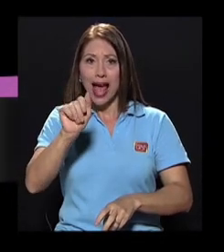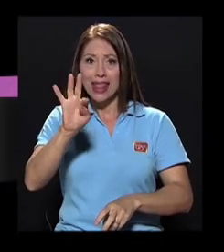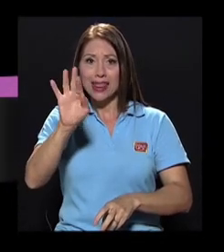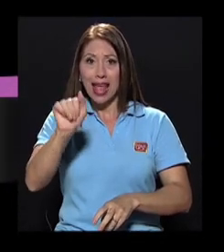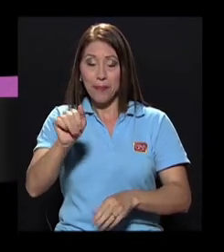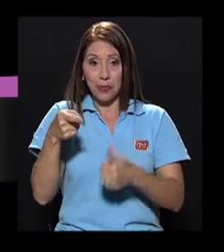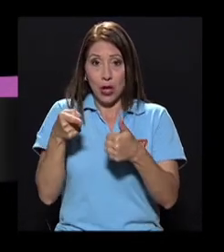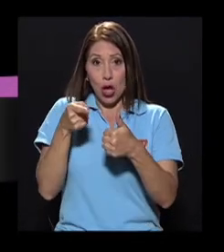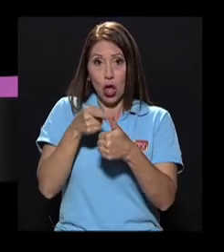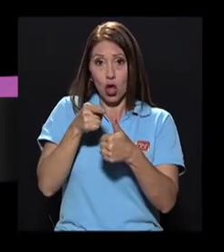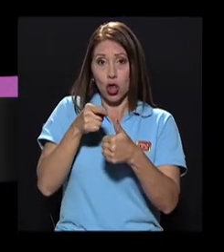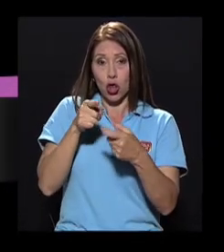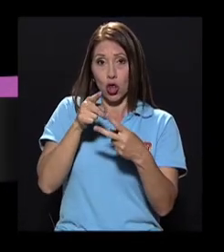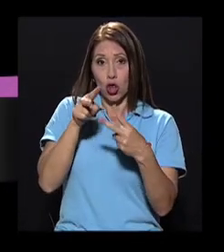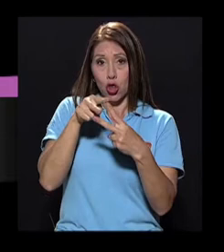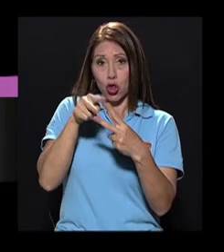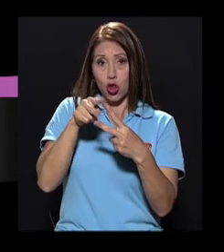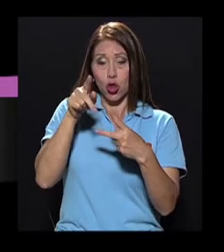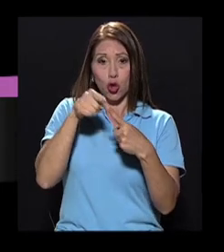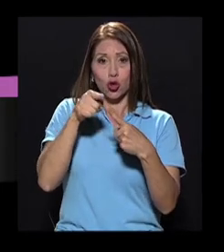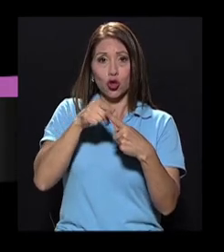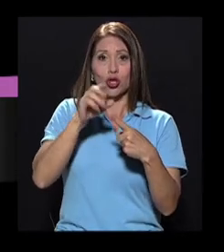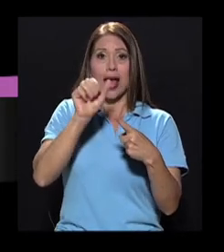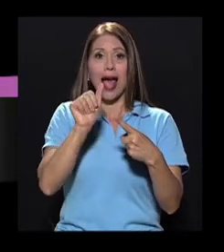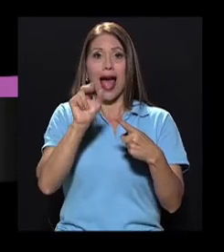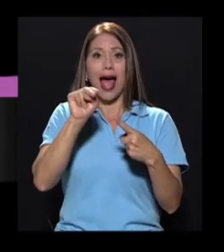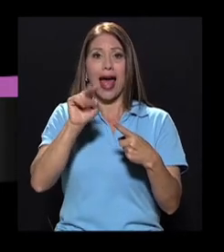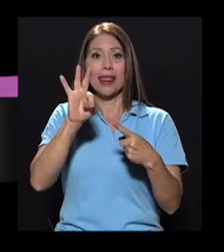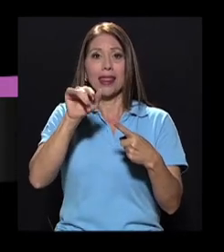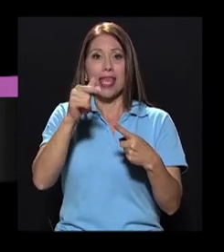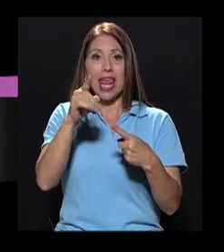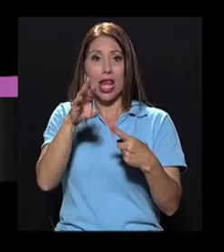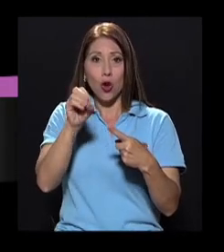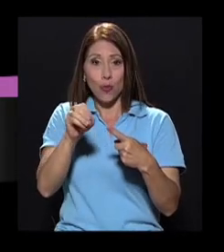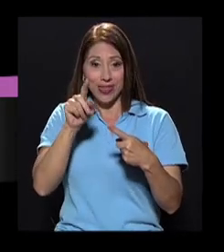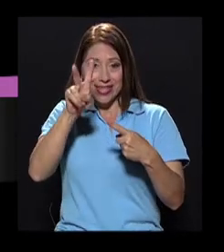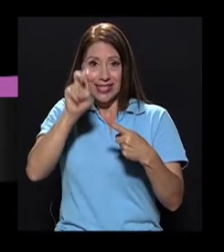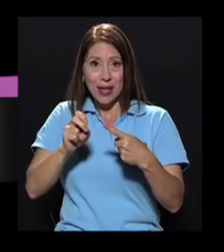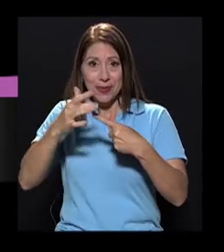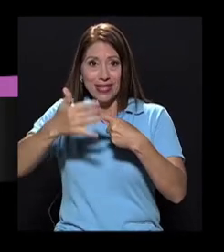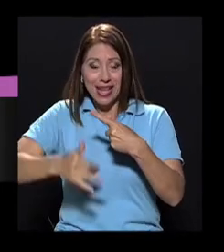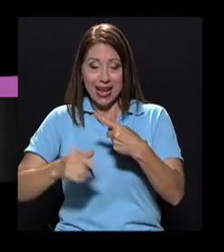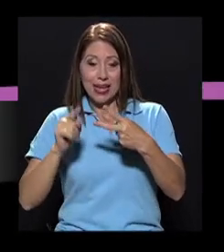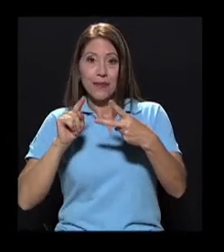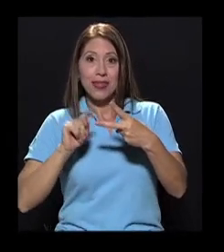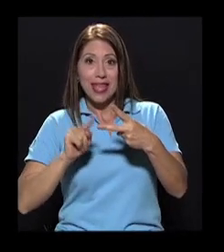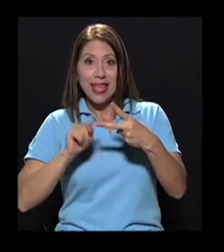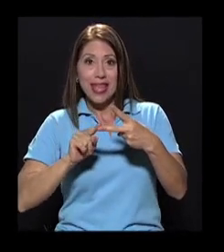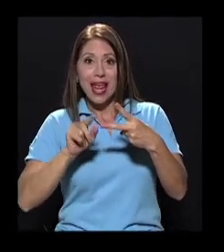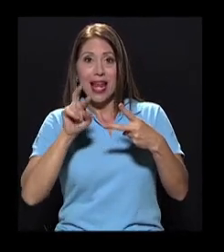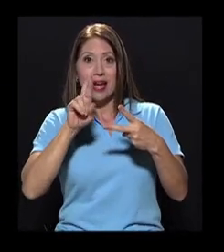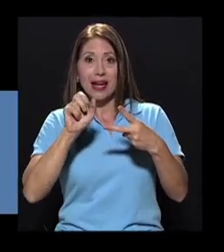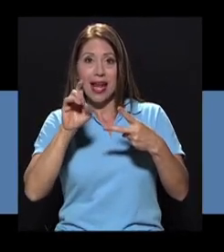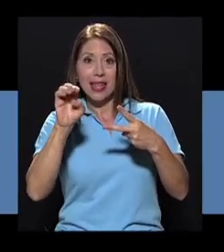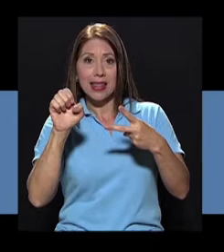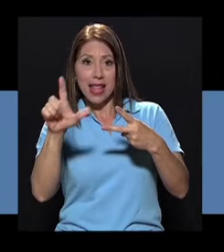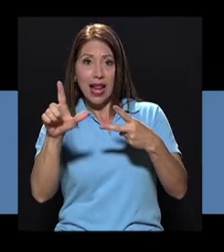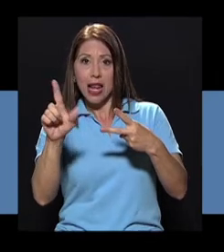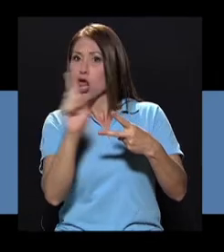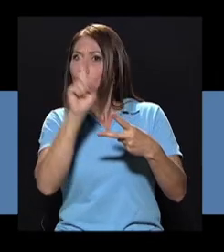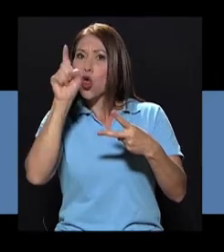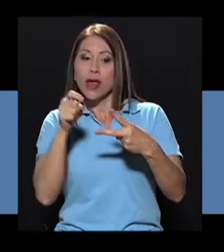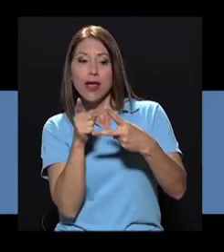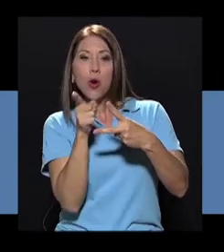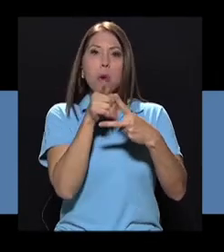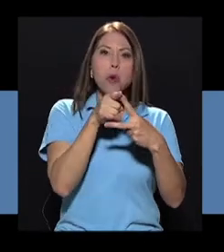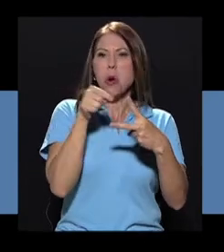dos exámenes, el antígeno prostático y el rectal, no son excluyentes. Son necesarios hacerse los dos